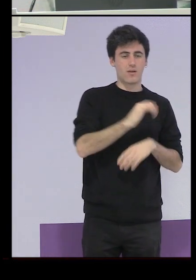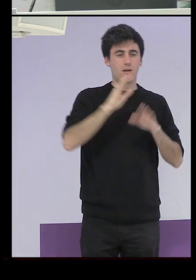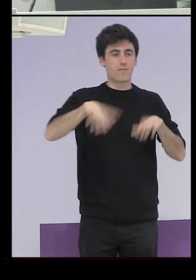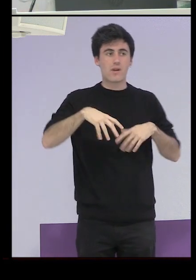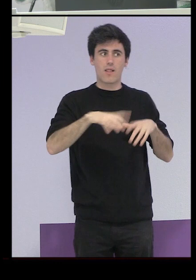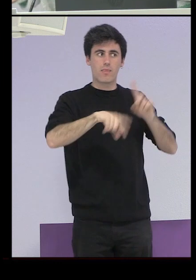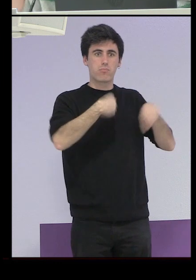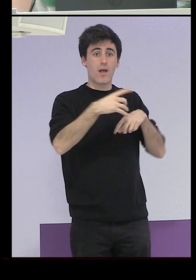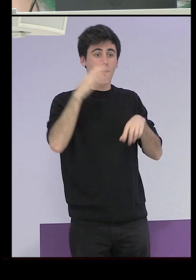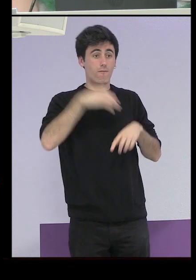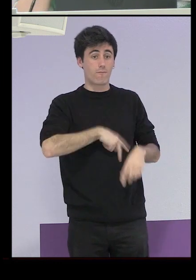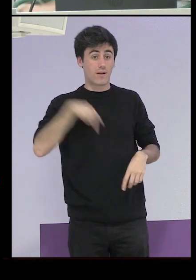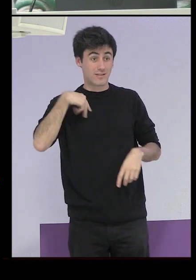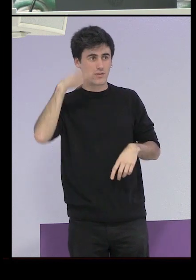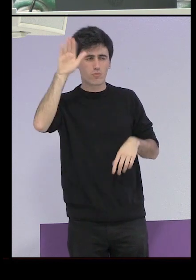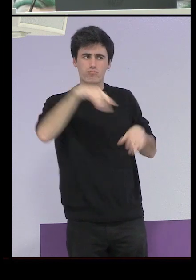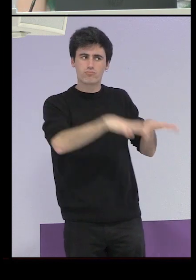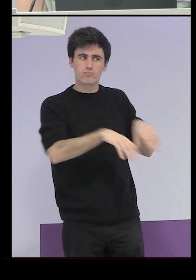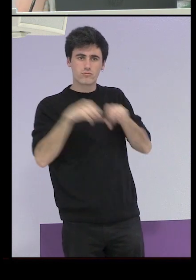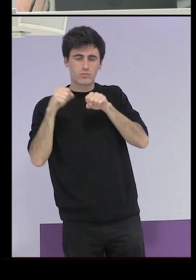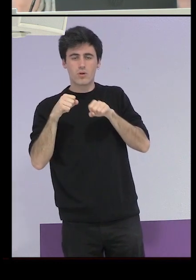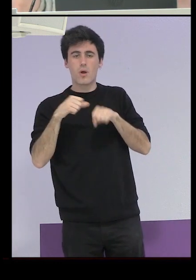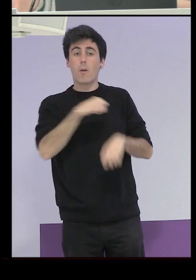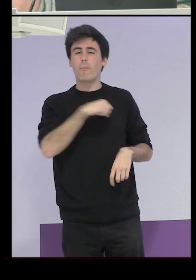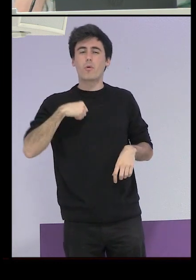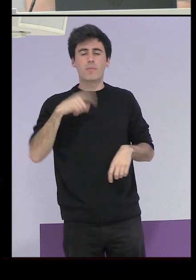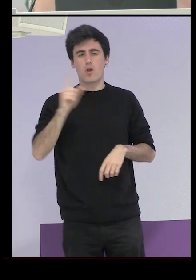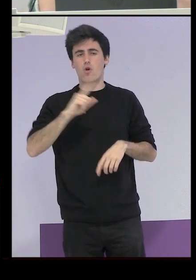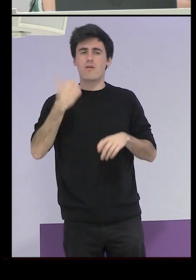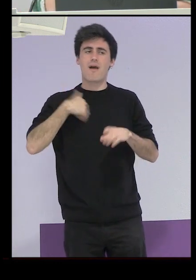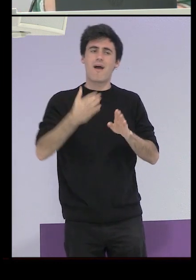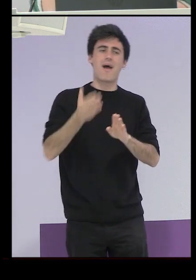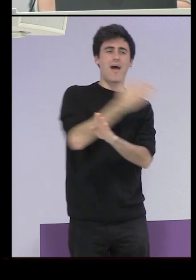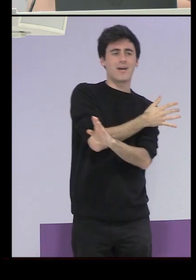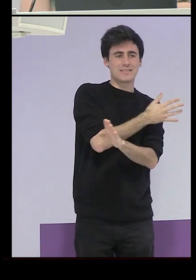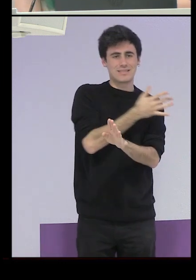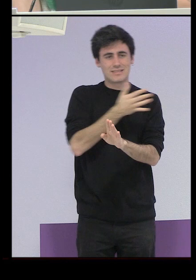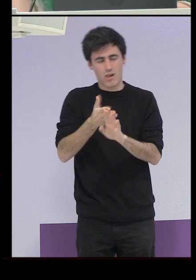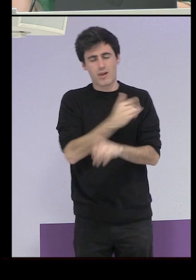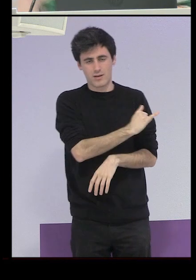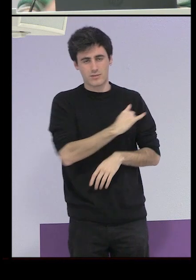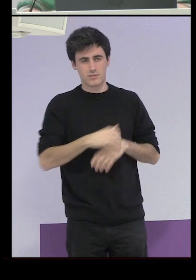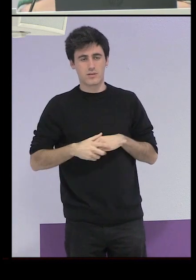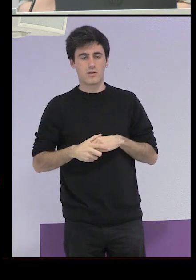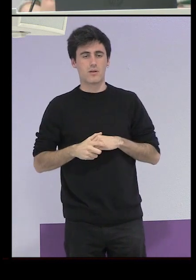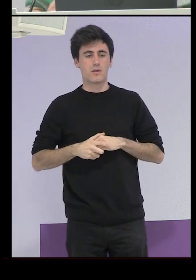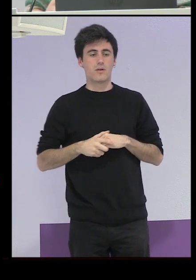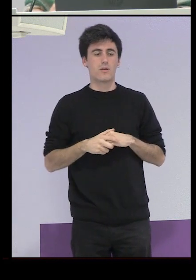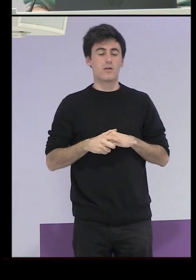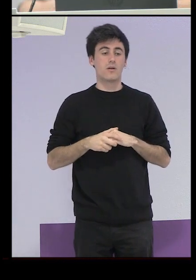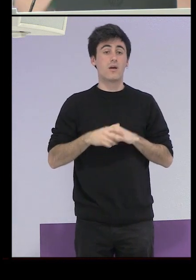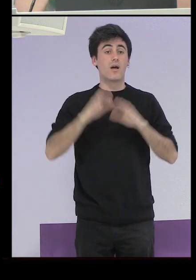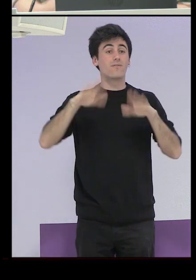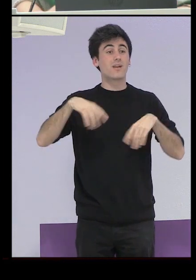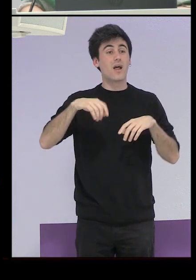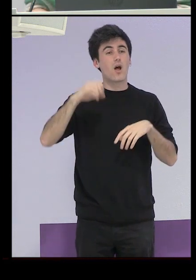estas cuestiones no eran propias de la dictadura, sino que partían de cierta manera de entender la asistencia